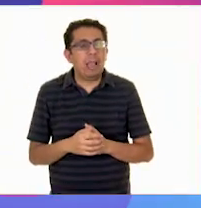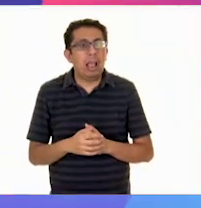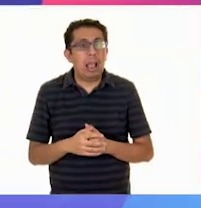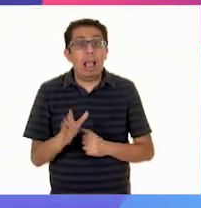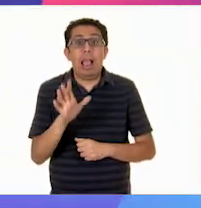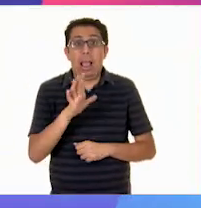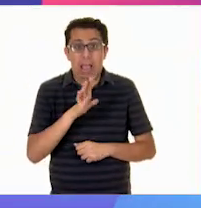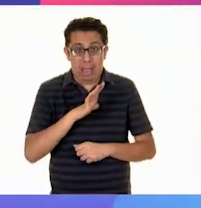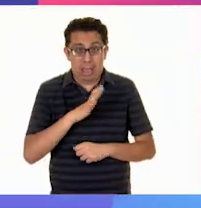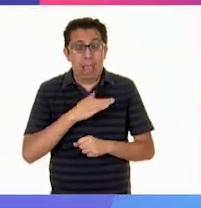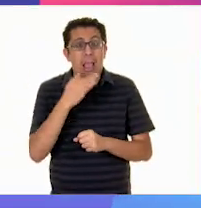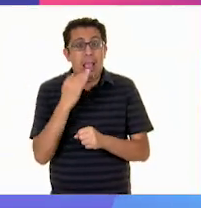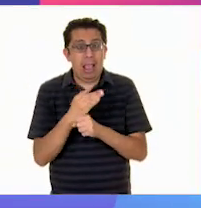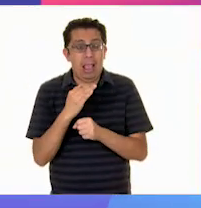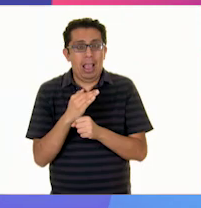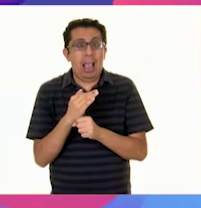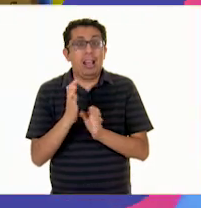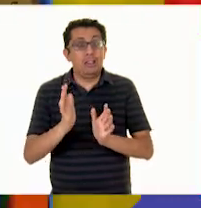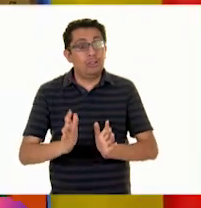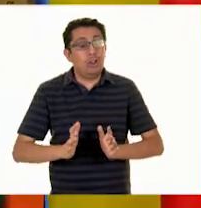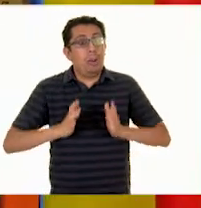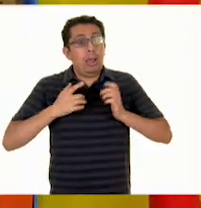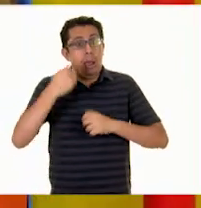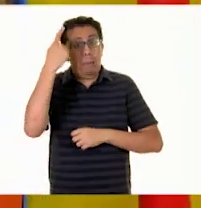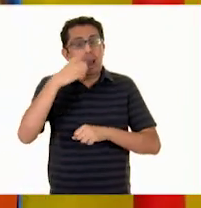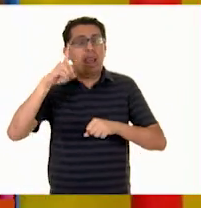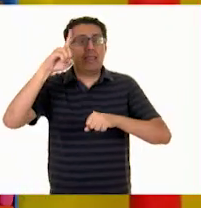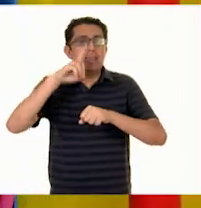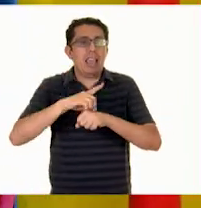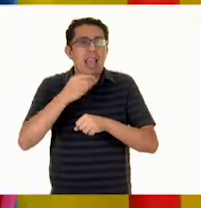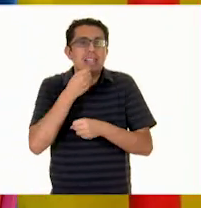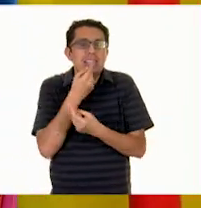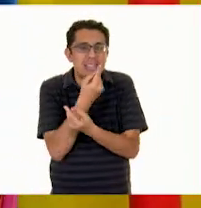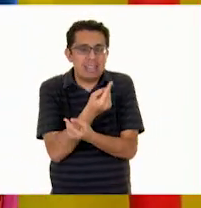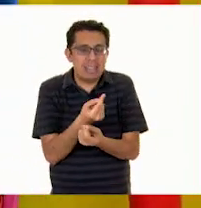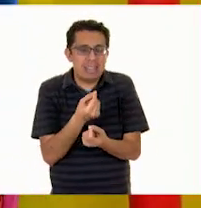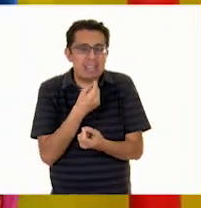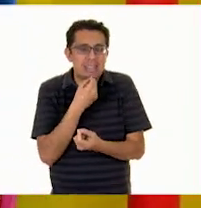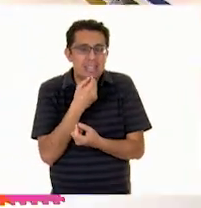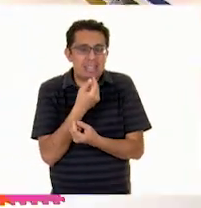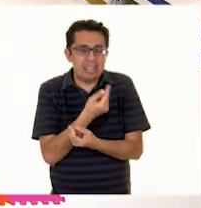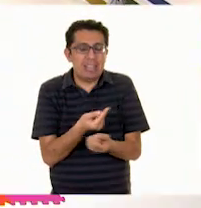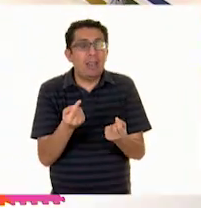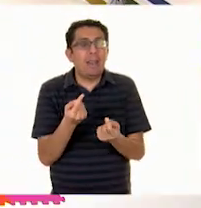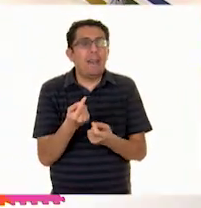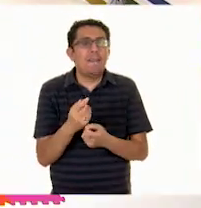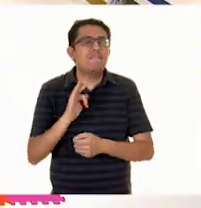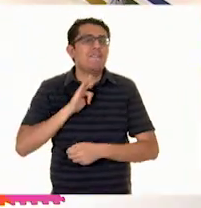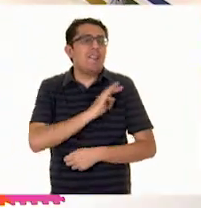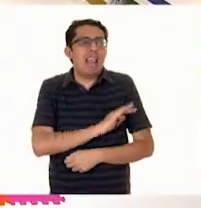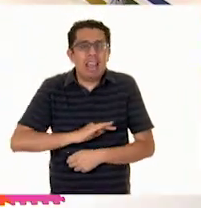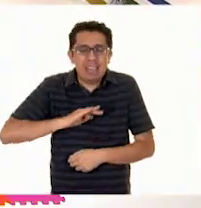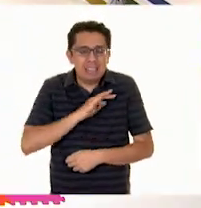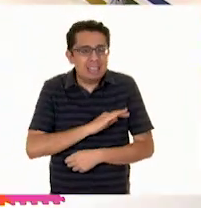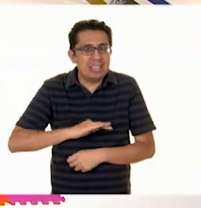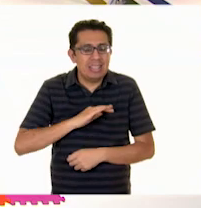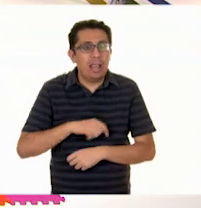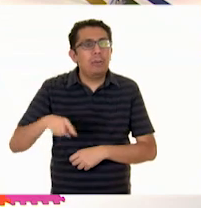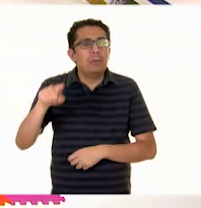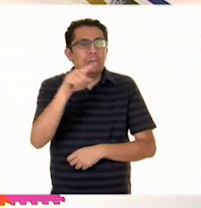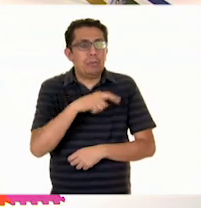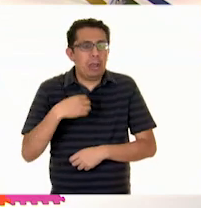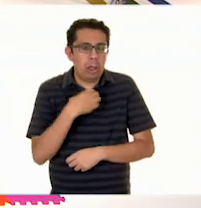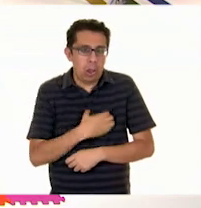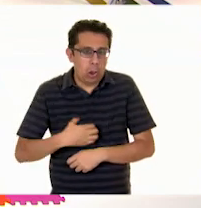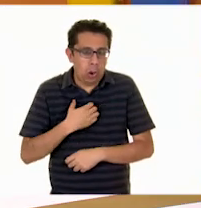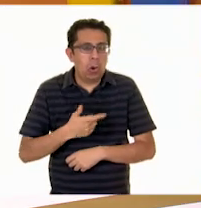sorpresa el Día del Niño. ¡Ah, claro que sí! ¡Feliz Día de la Niña y del Niño! ¡Felicidades! Disfruten mucho de su día.